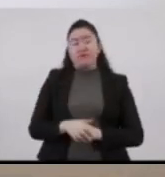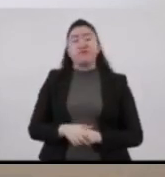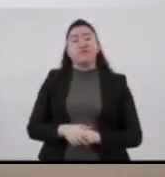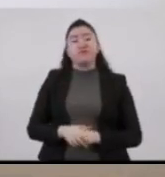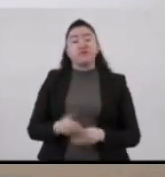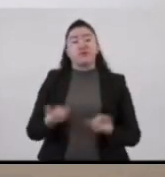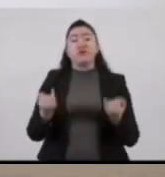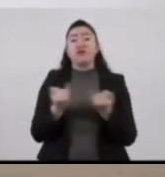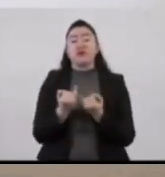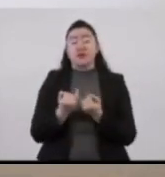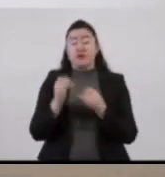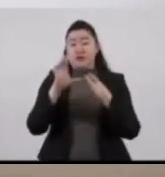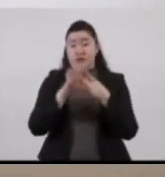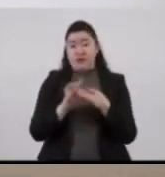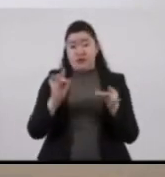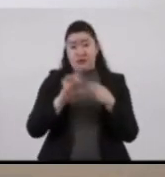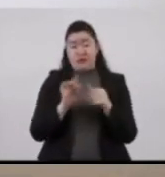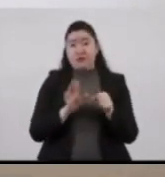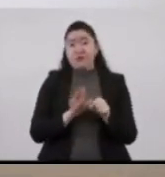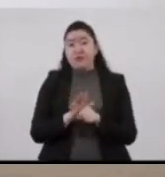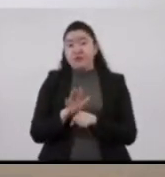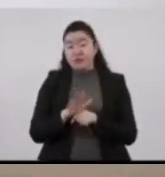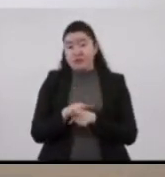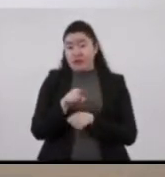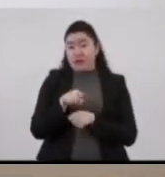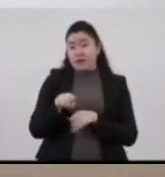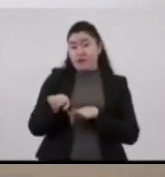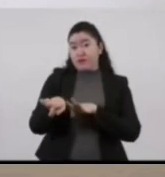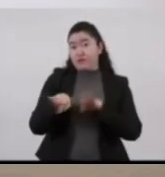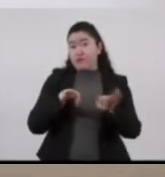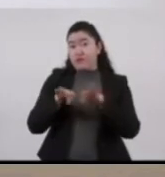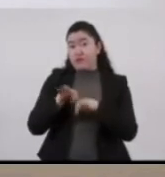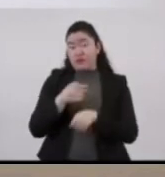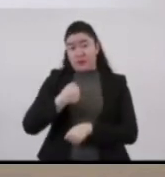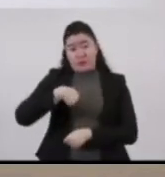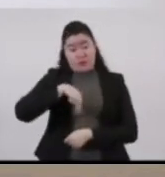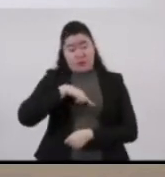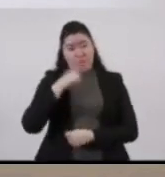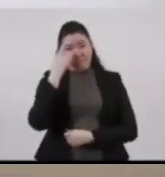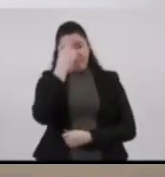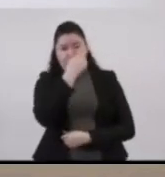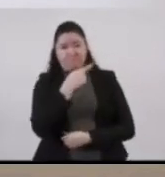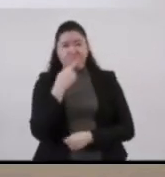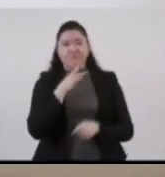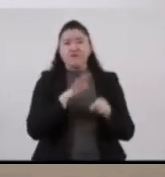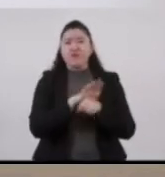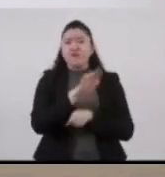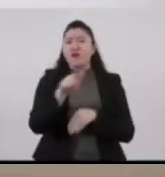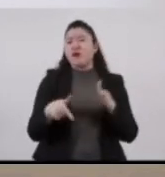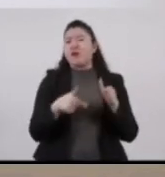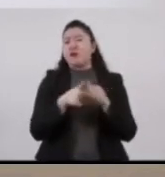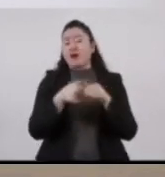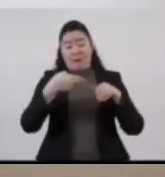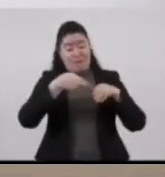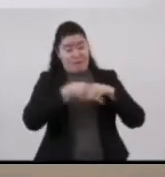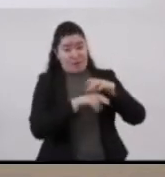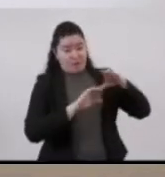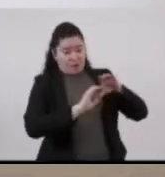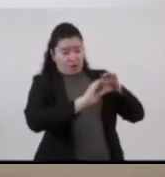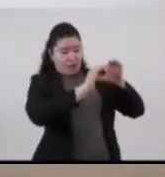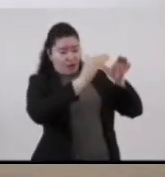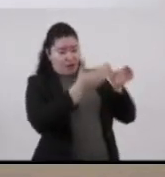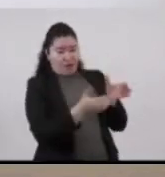informo sobre los trabajos de la inspección del túnel el día de ayer como